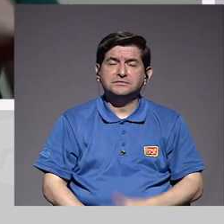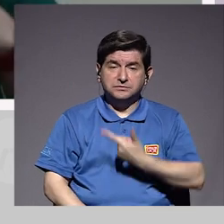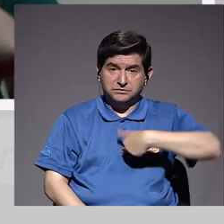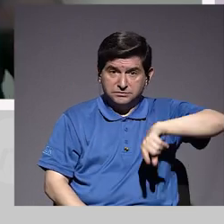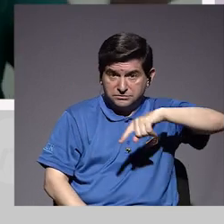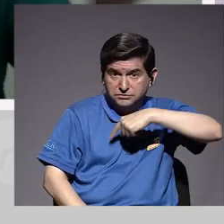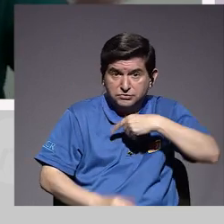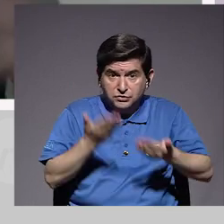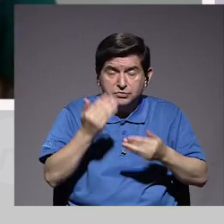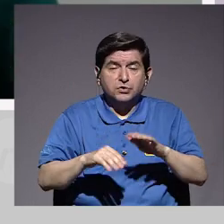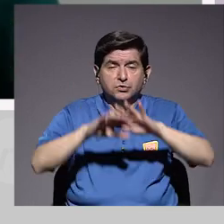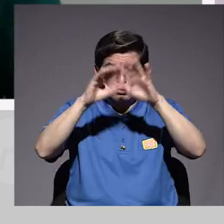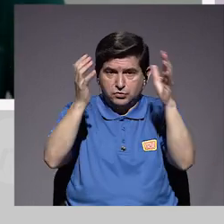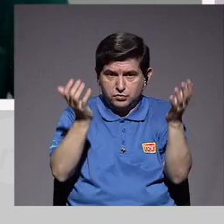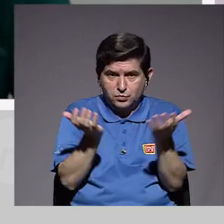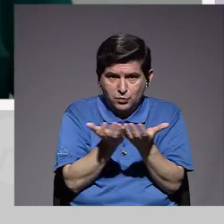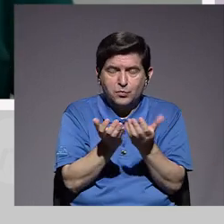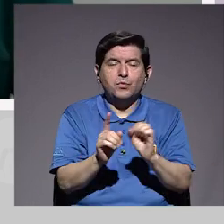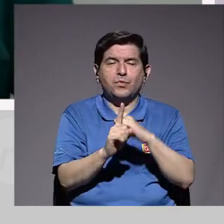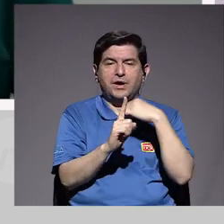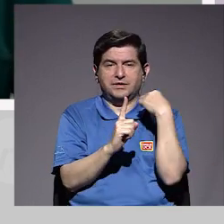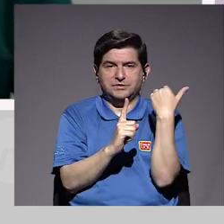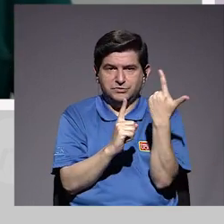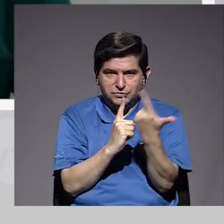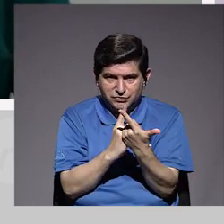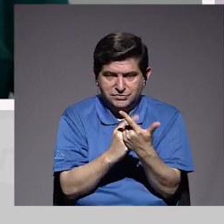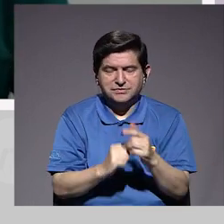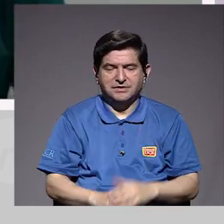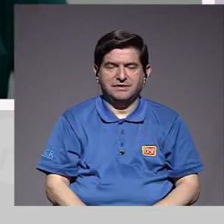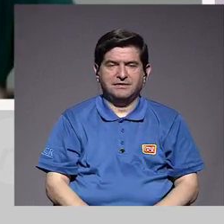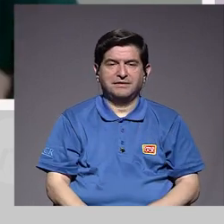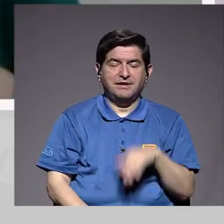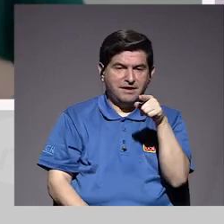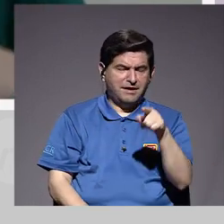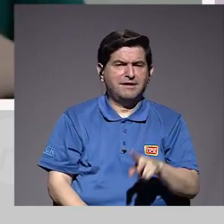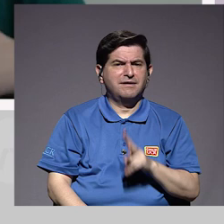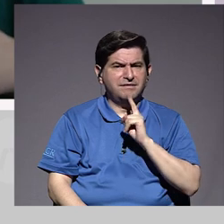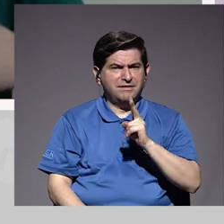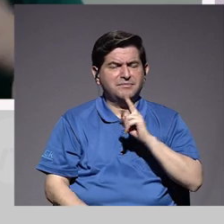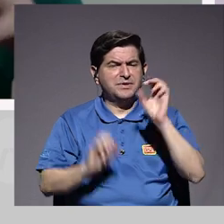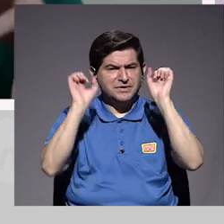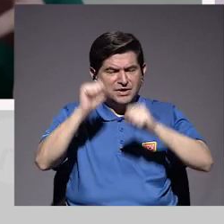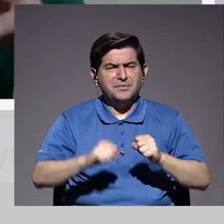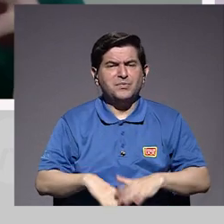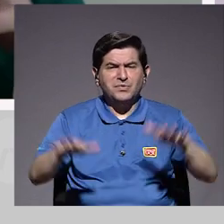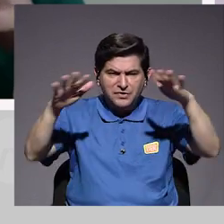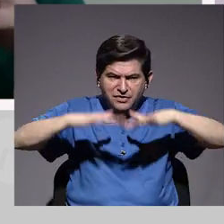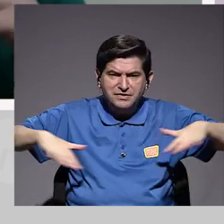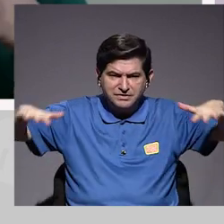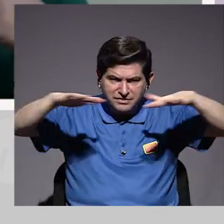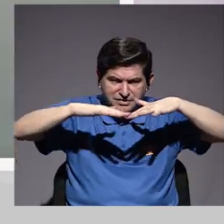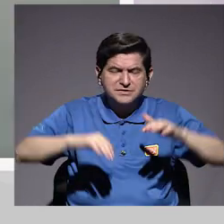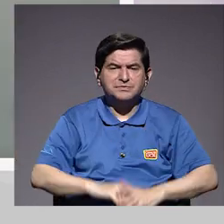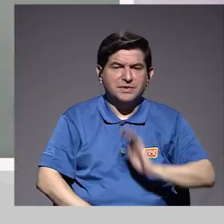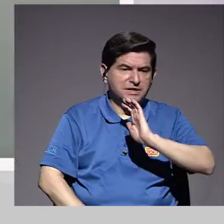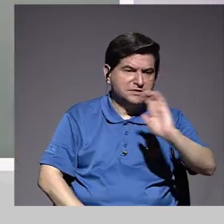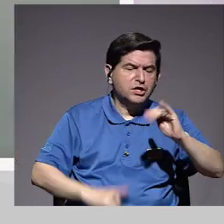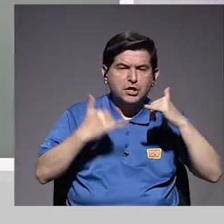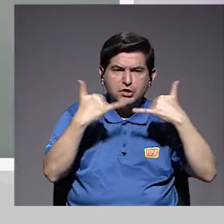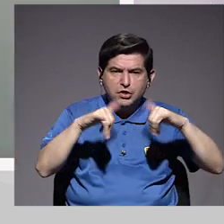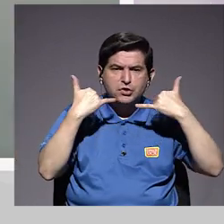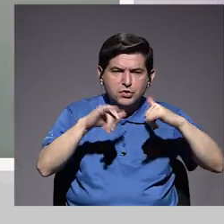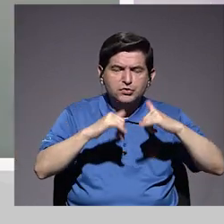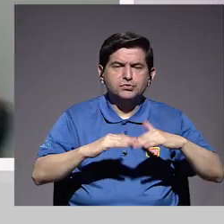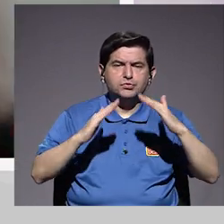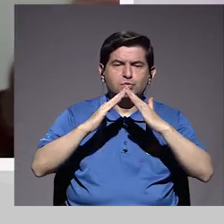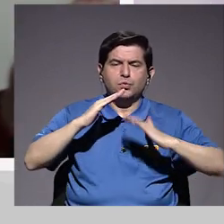juntos, estamos en una burbuja, como dice el señor ministro actualmente, ¿verdad? Y entonces realmente hay que buscar el espacio. Los niños están tal